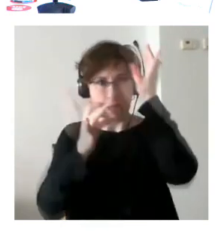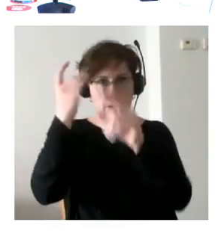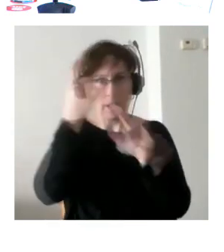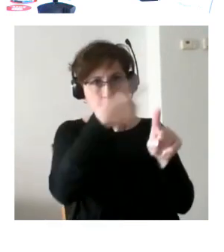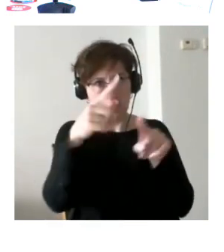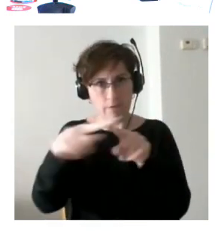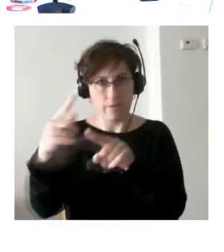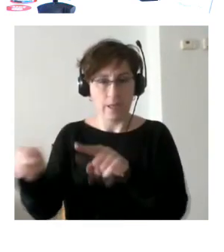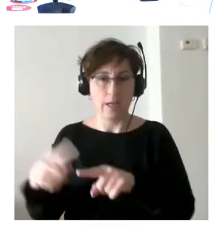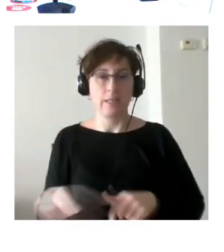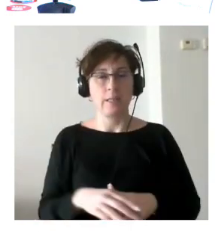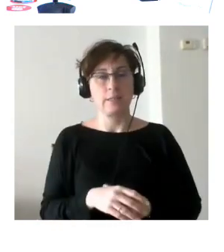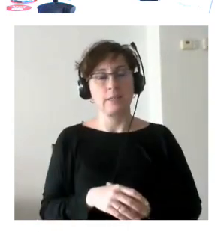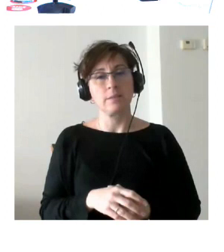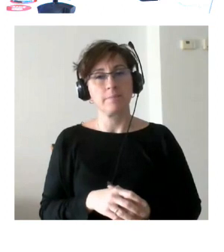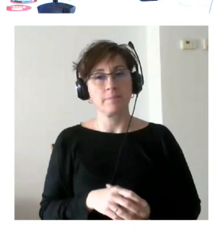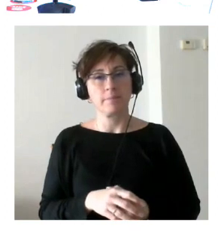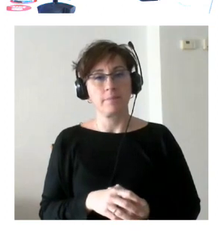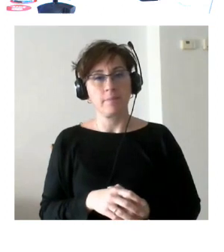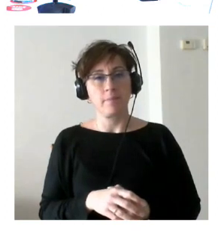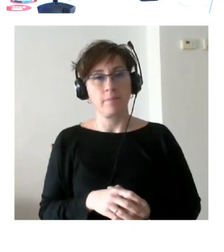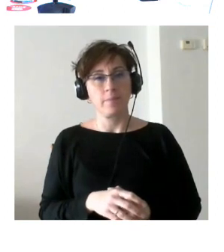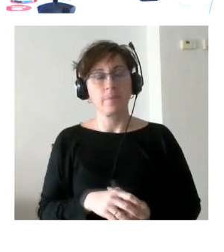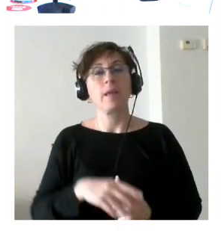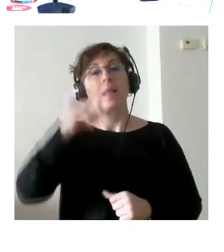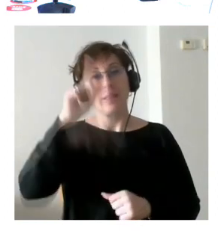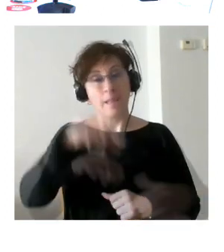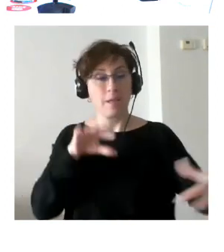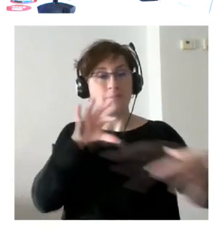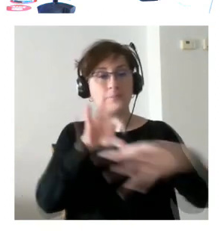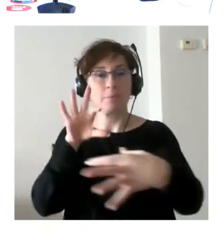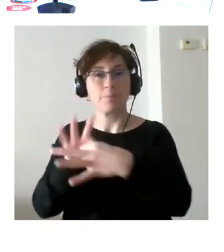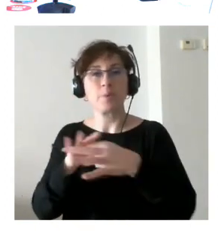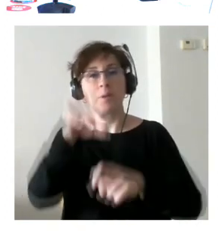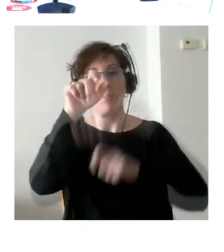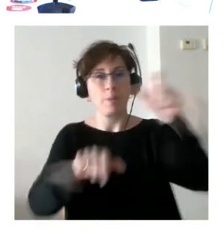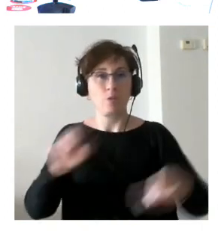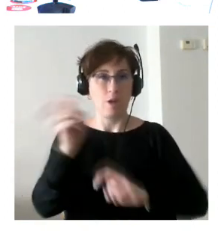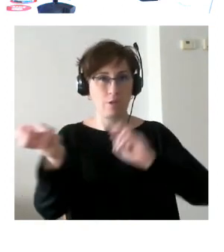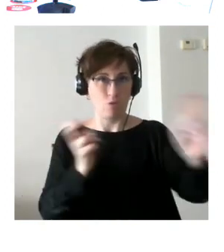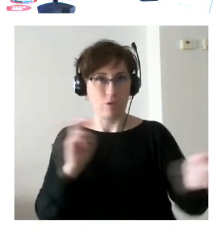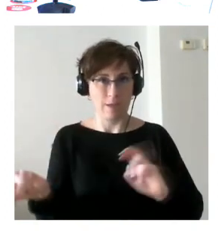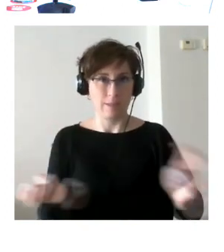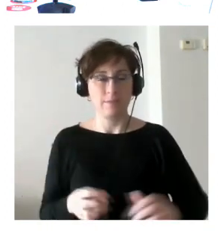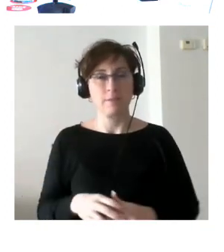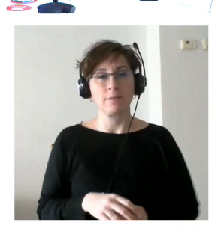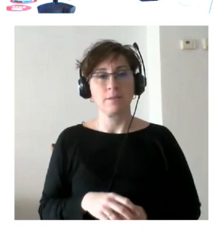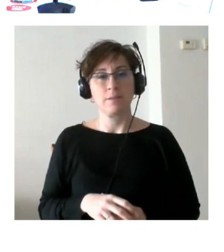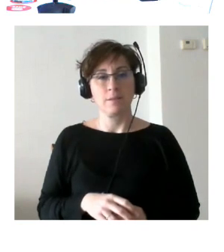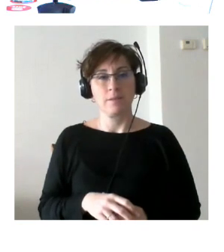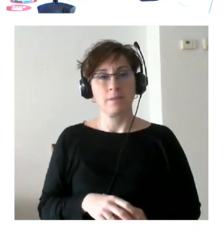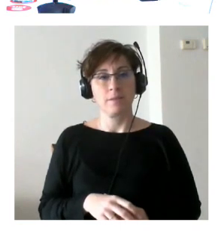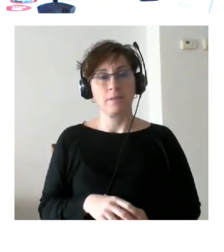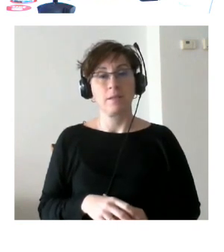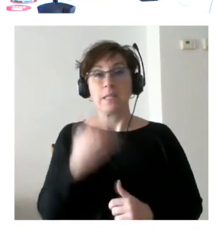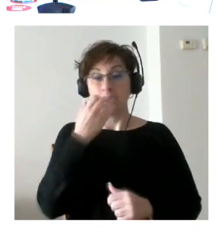otro cambio de expectativa también tiene que ver con generar conexiones con otras personas muchas veces es más fácil encontrar trabajo